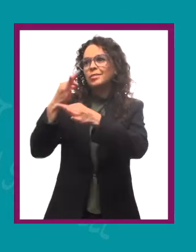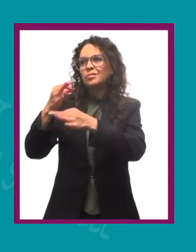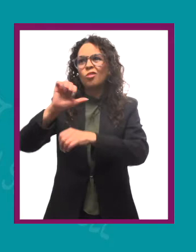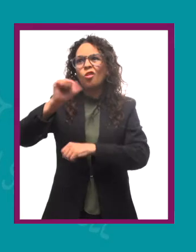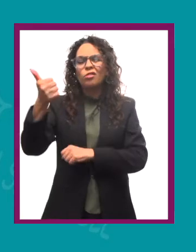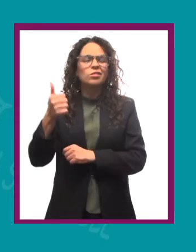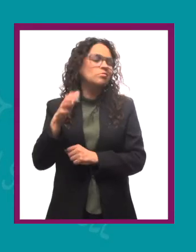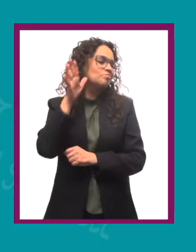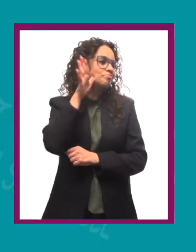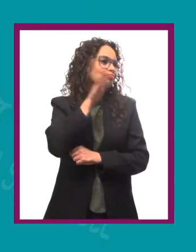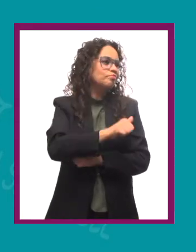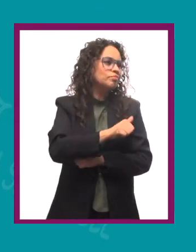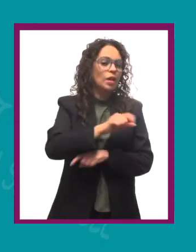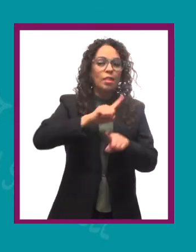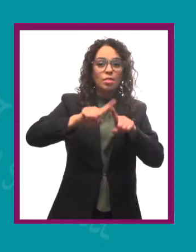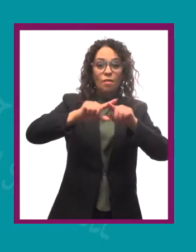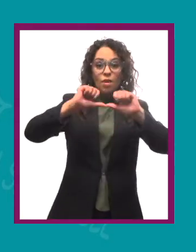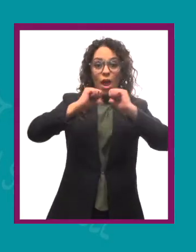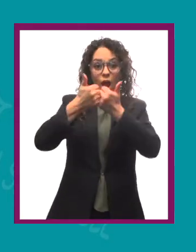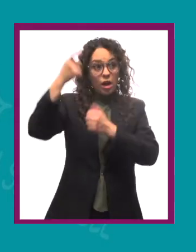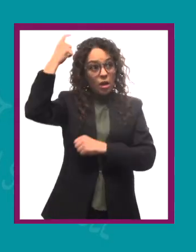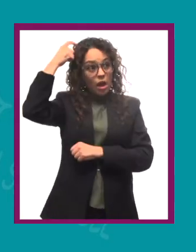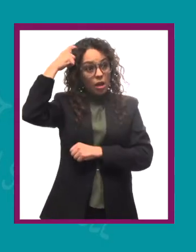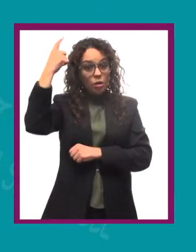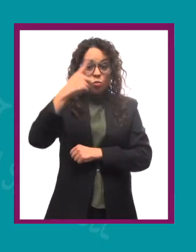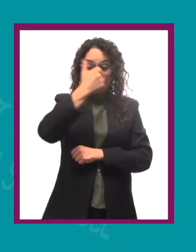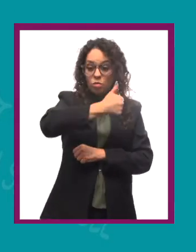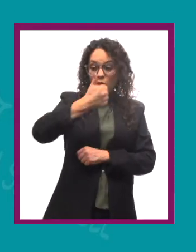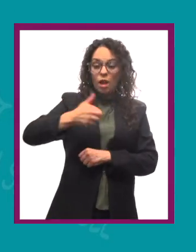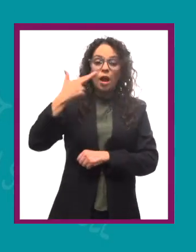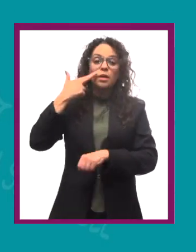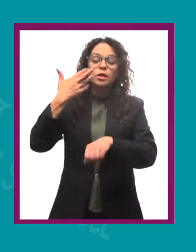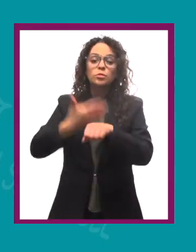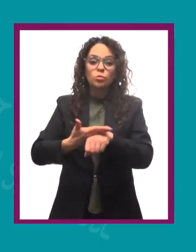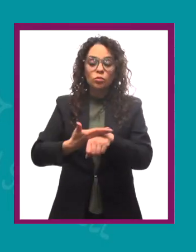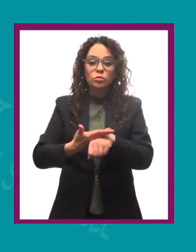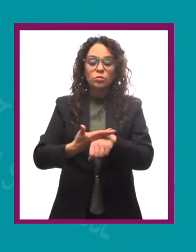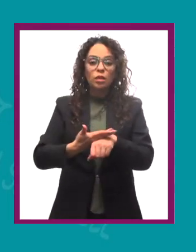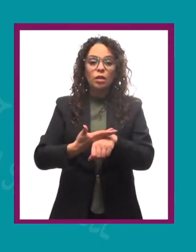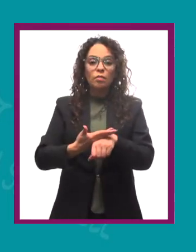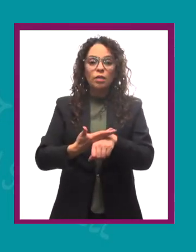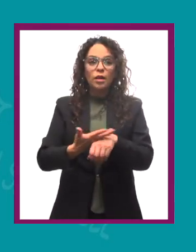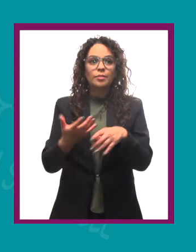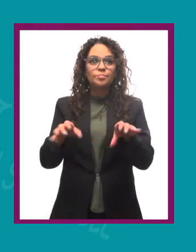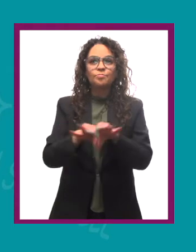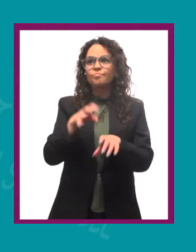menos al final las distintas áreas del cerebro cada una es responsable de una